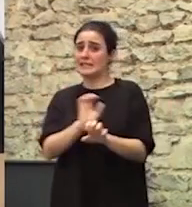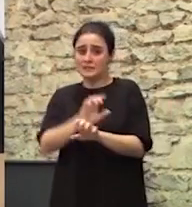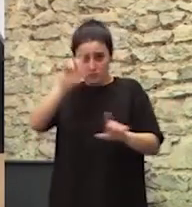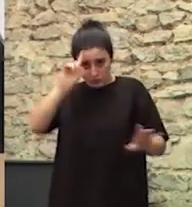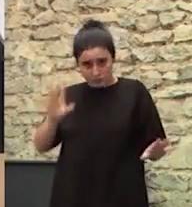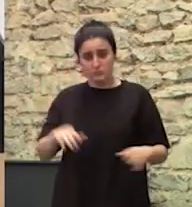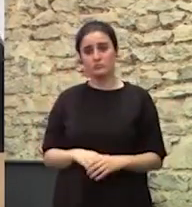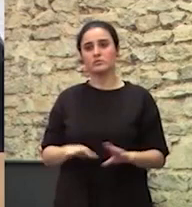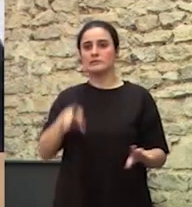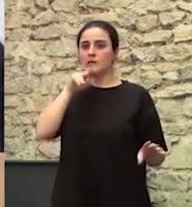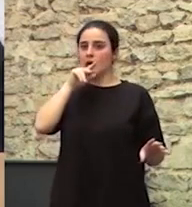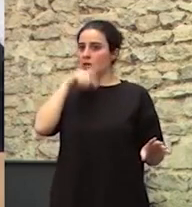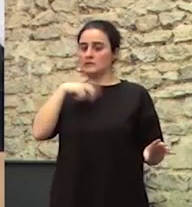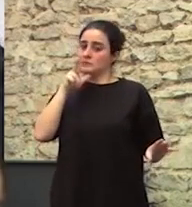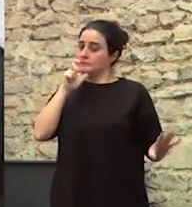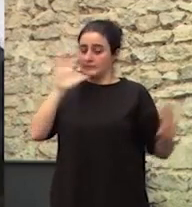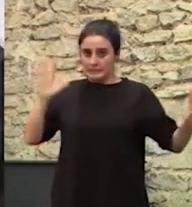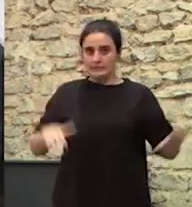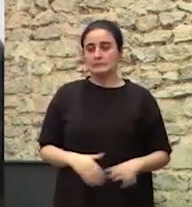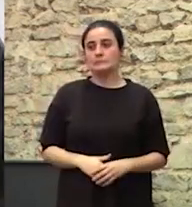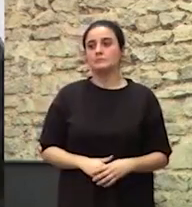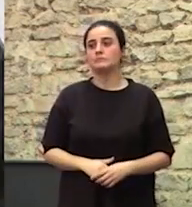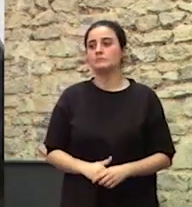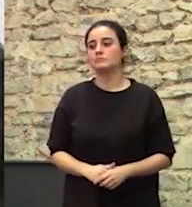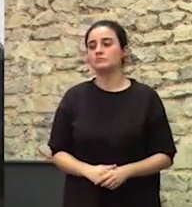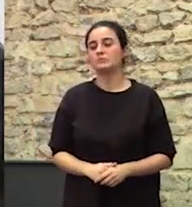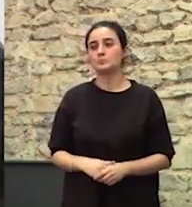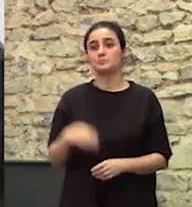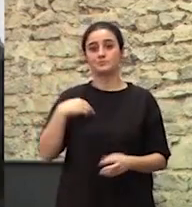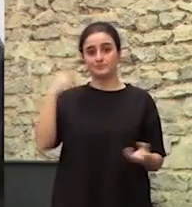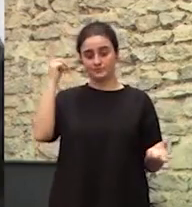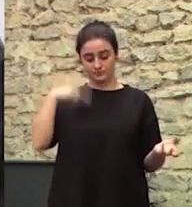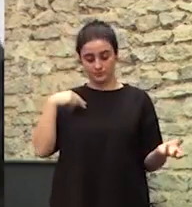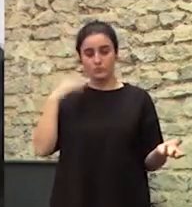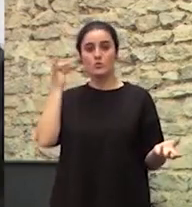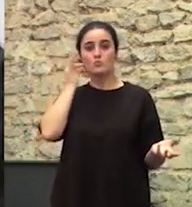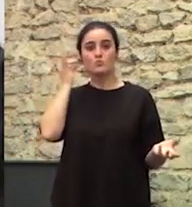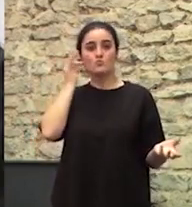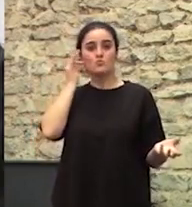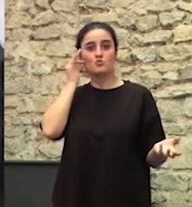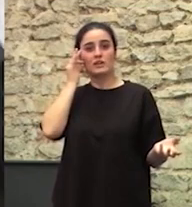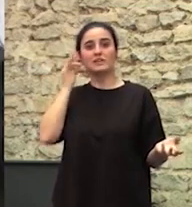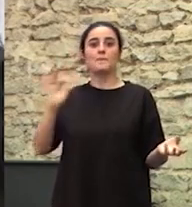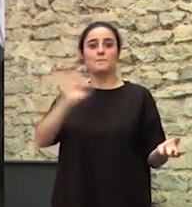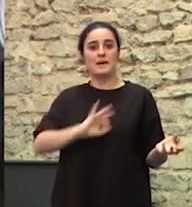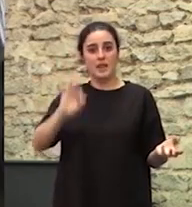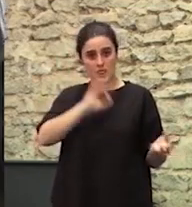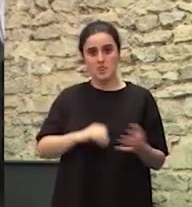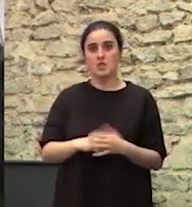pero hablar se me da fatal. Soy una mujer castellana de Palencia